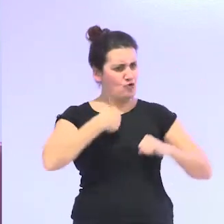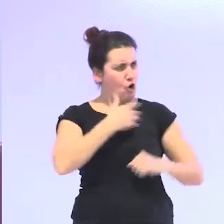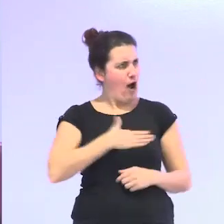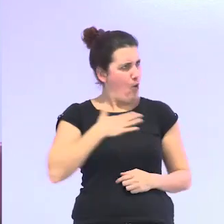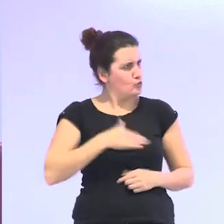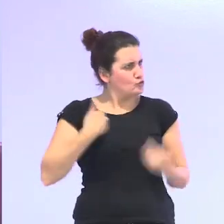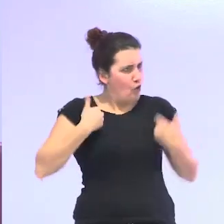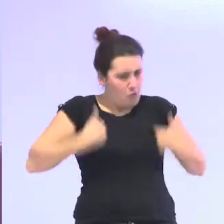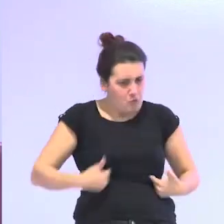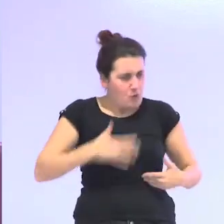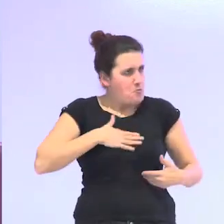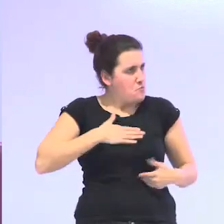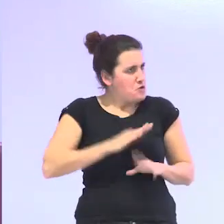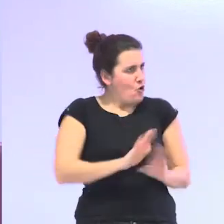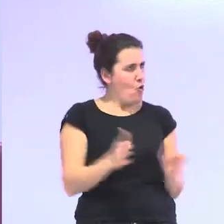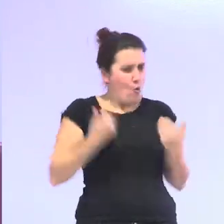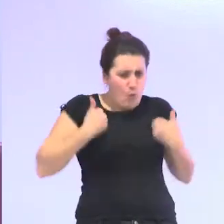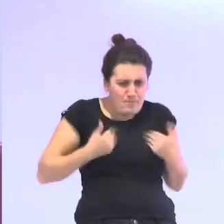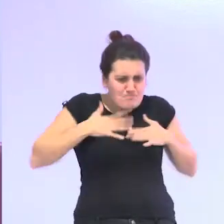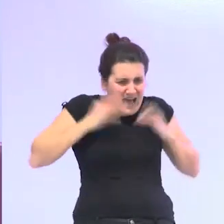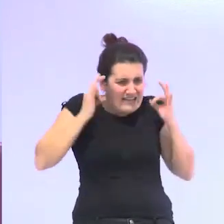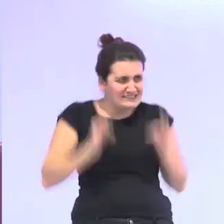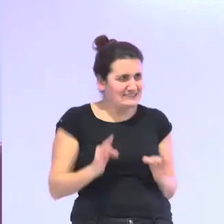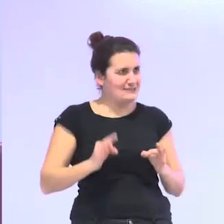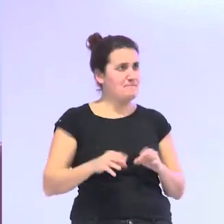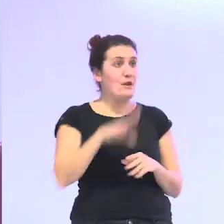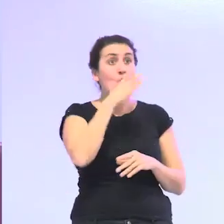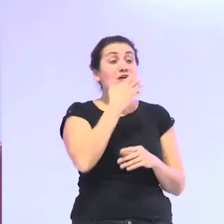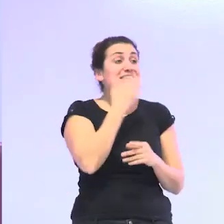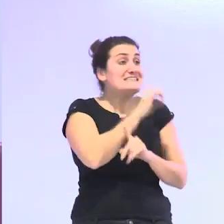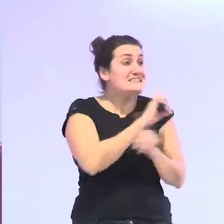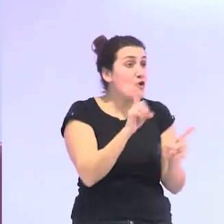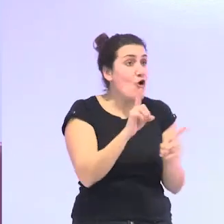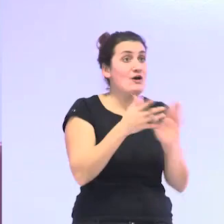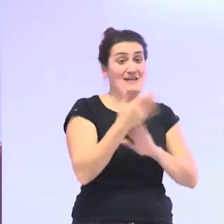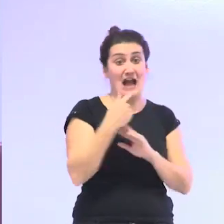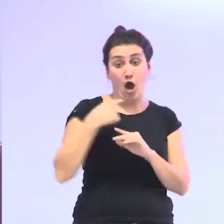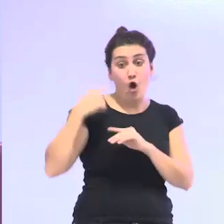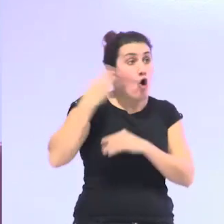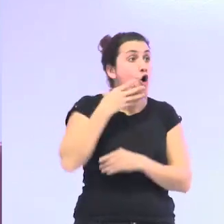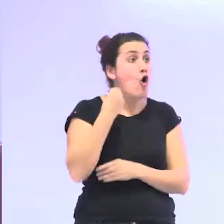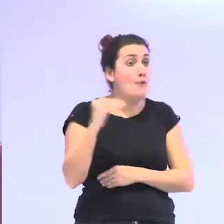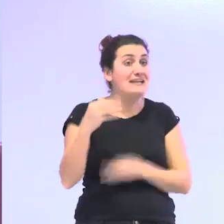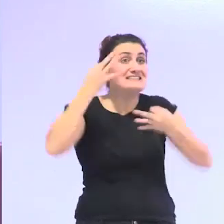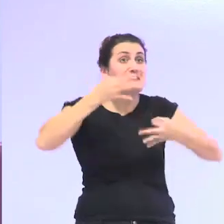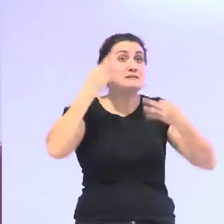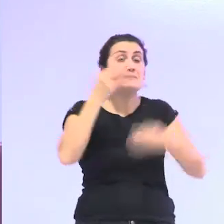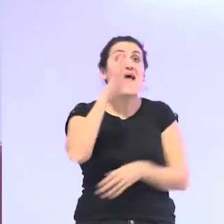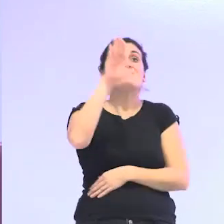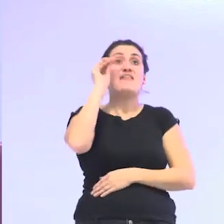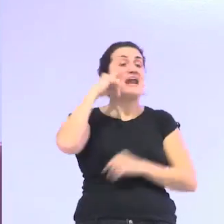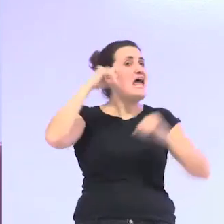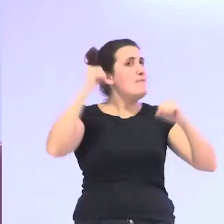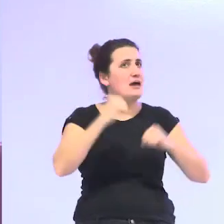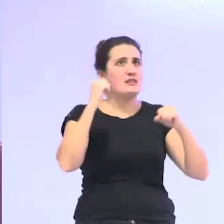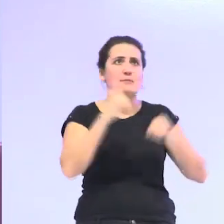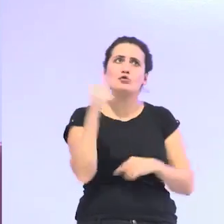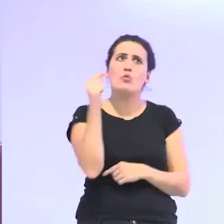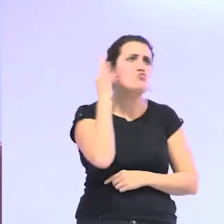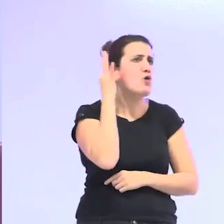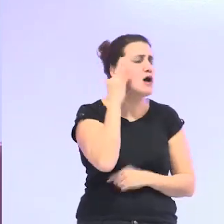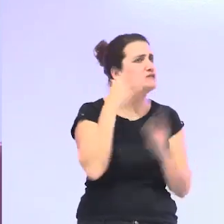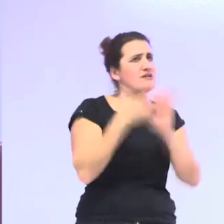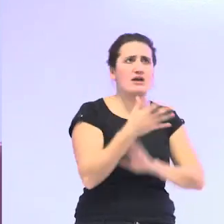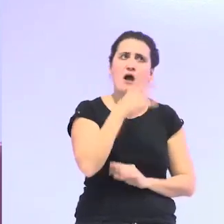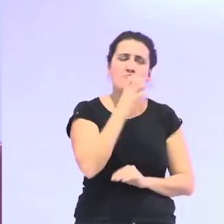gusto en mi envejecimiento en mi cuerpo porque si no las generaciones más jóvenes siempre vamos a entender que el envejecimiento para las mujeres